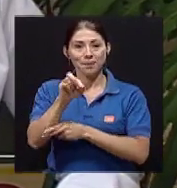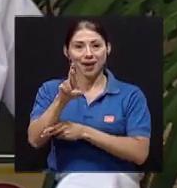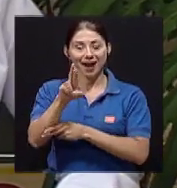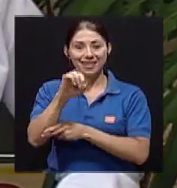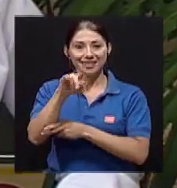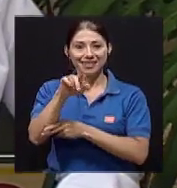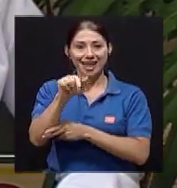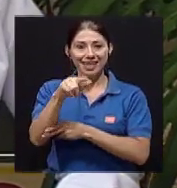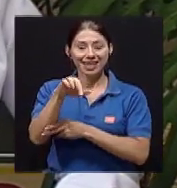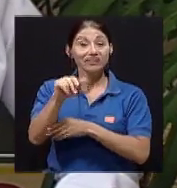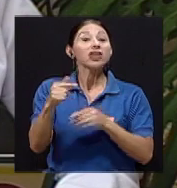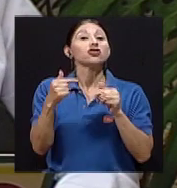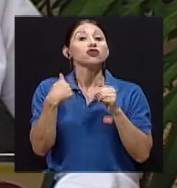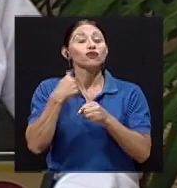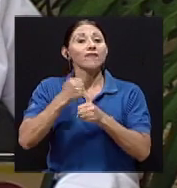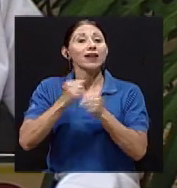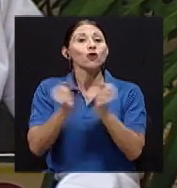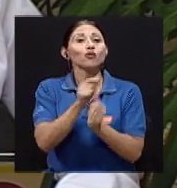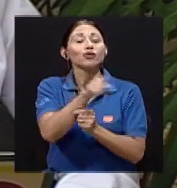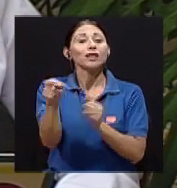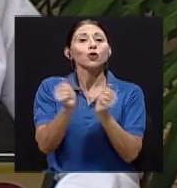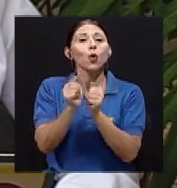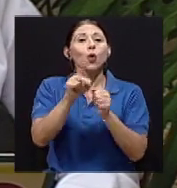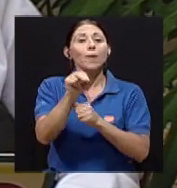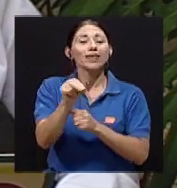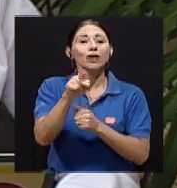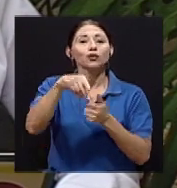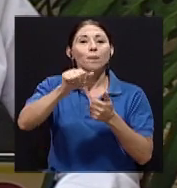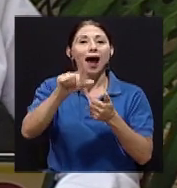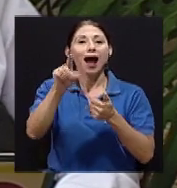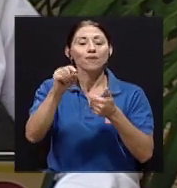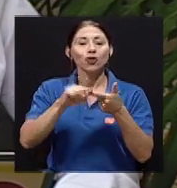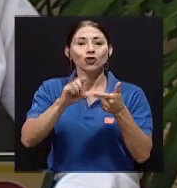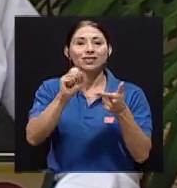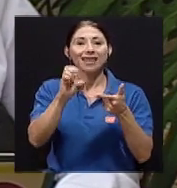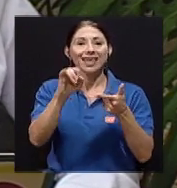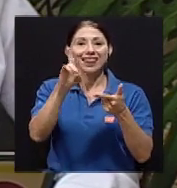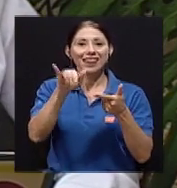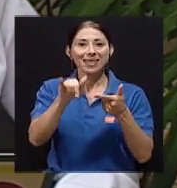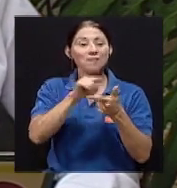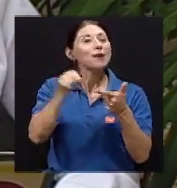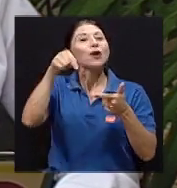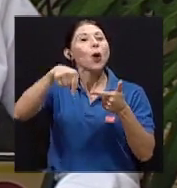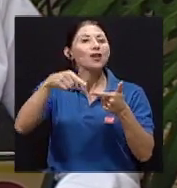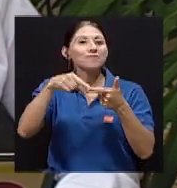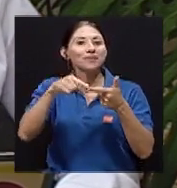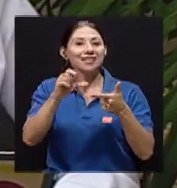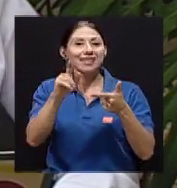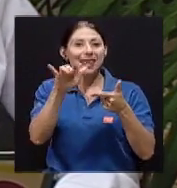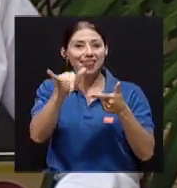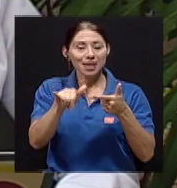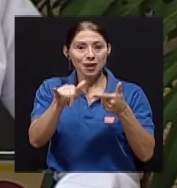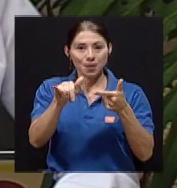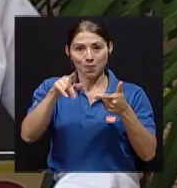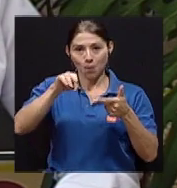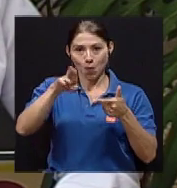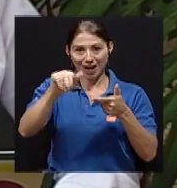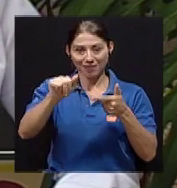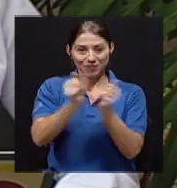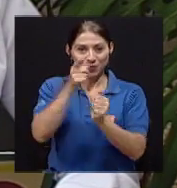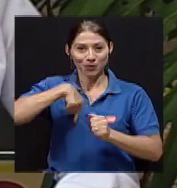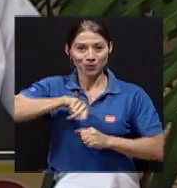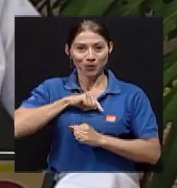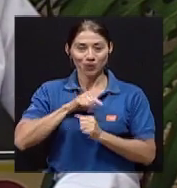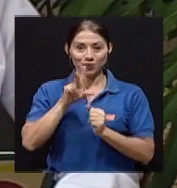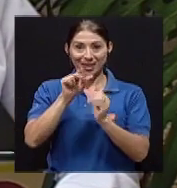con mis compañeros Pablo y Seidy, pero el día de hoy nos acompaña Seidy Mora y estará con nosotros en estos 30 minutos que tenemos. Seidy